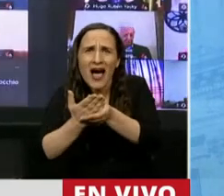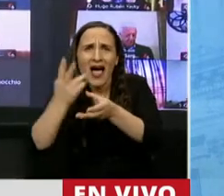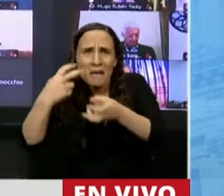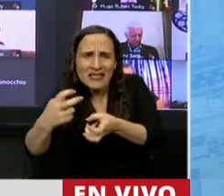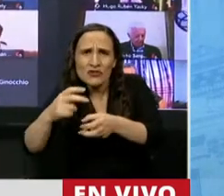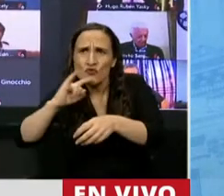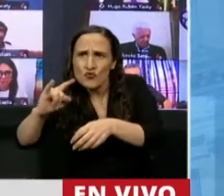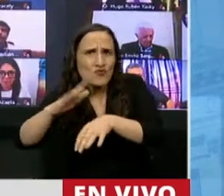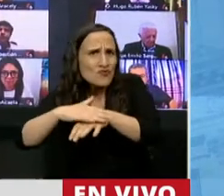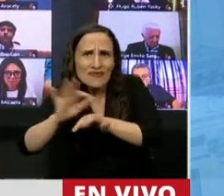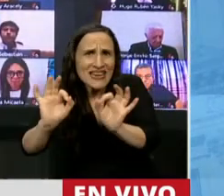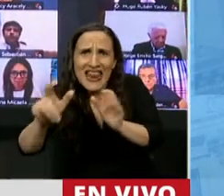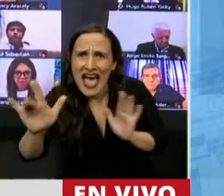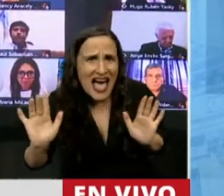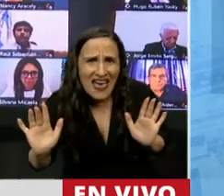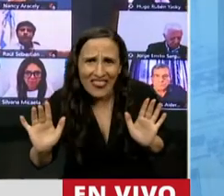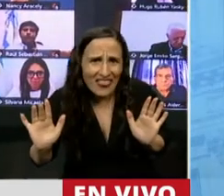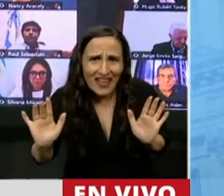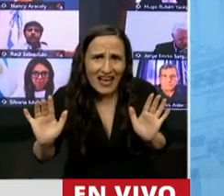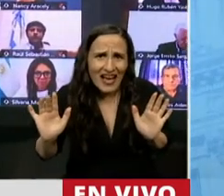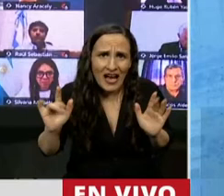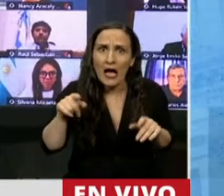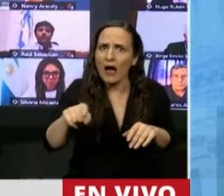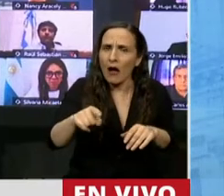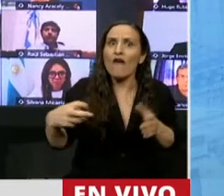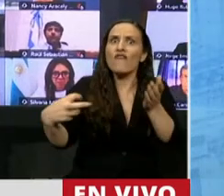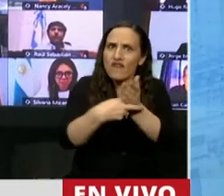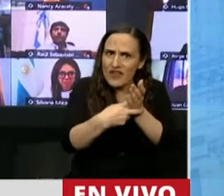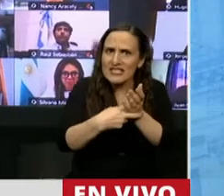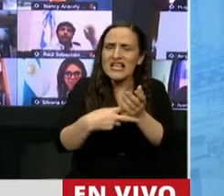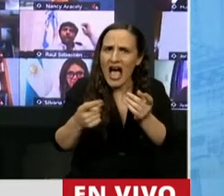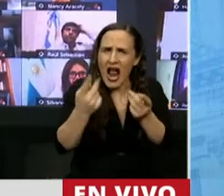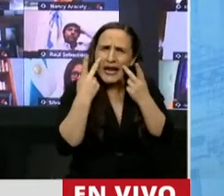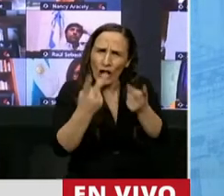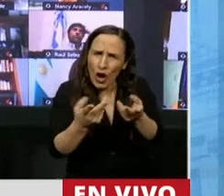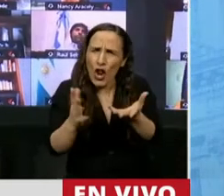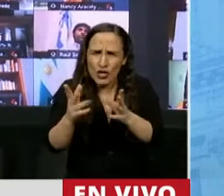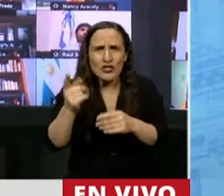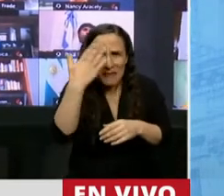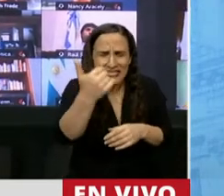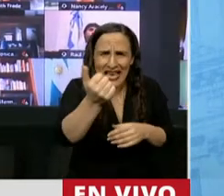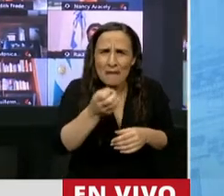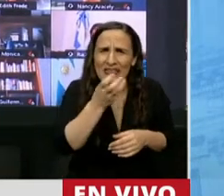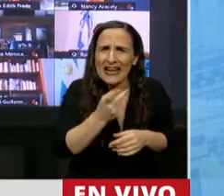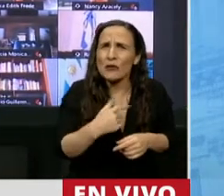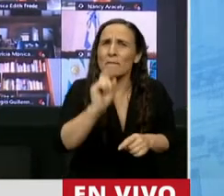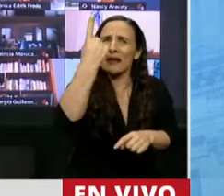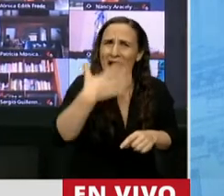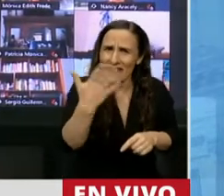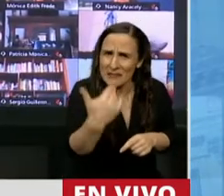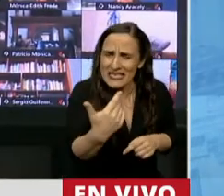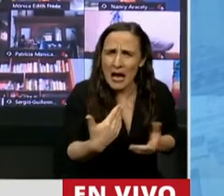sin siquiera tener la cosa que fue reconocida por la propia fiscal Simensen de Viel, que cuando me llamó a declarar por primera vez,